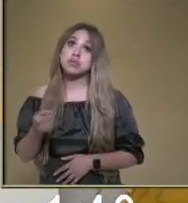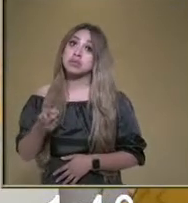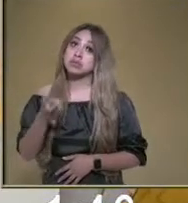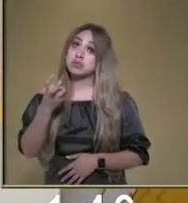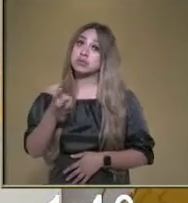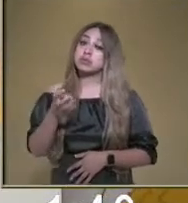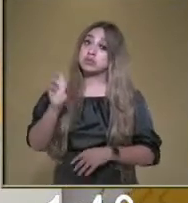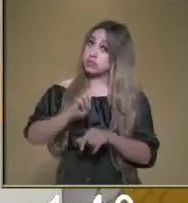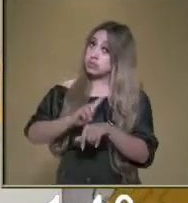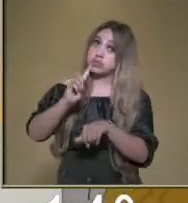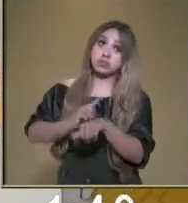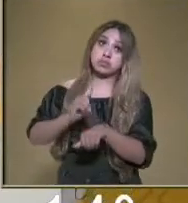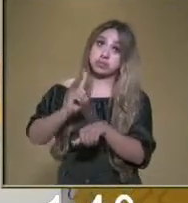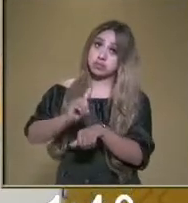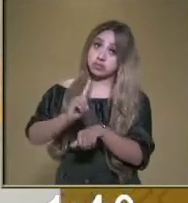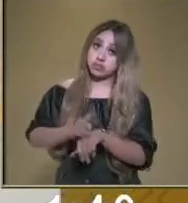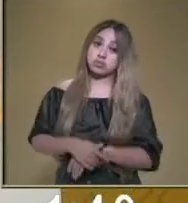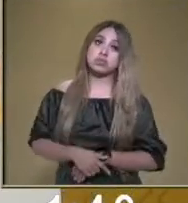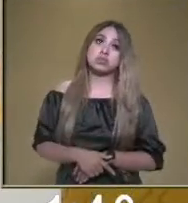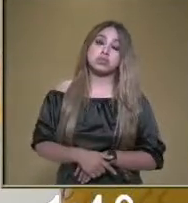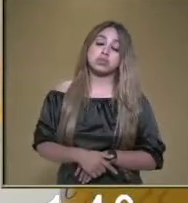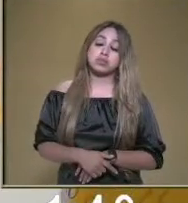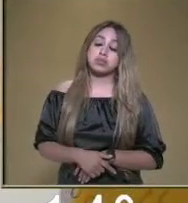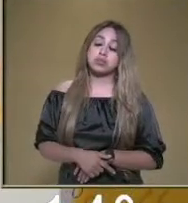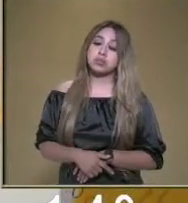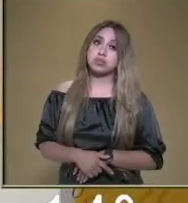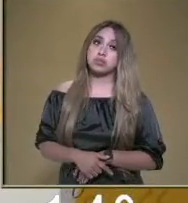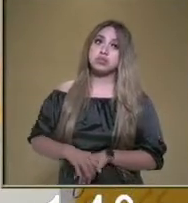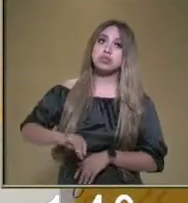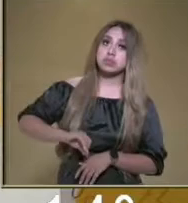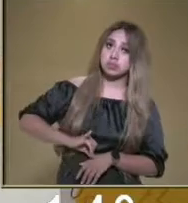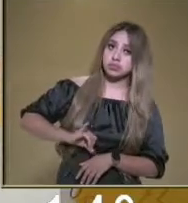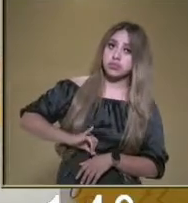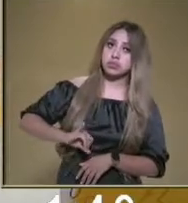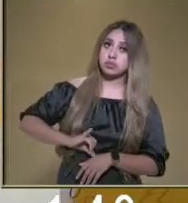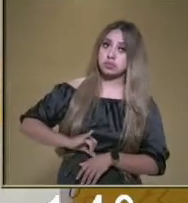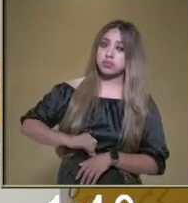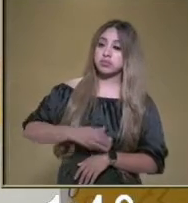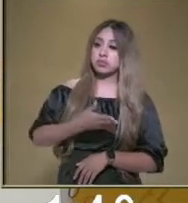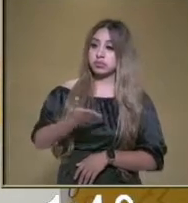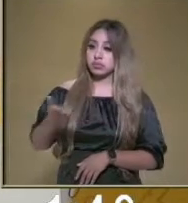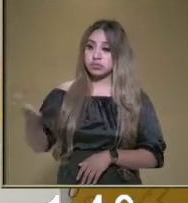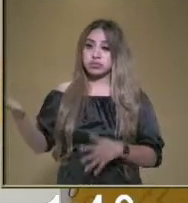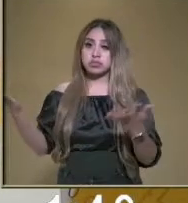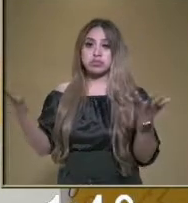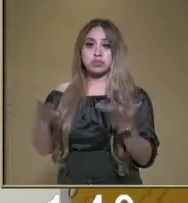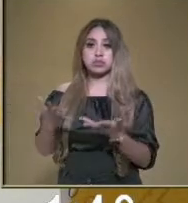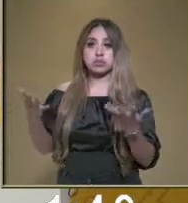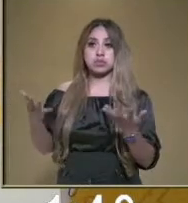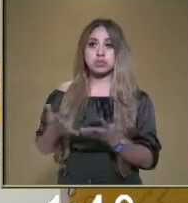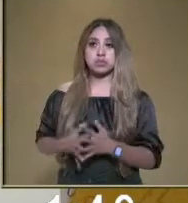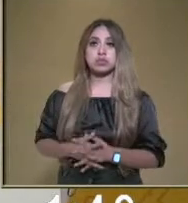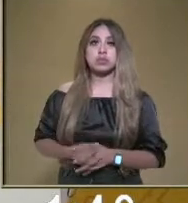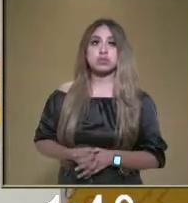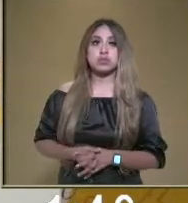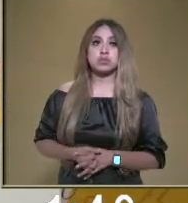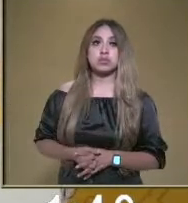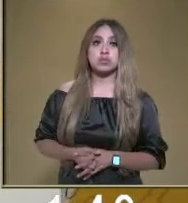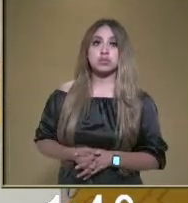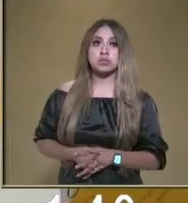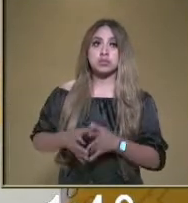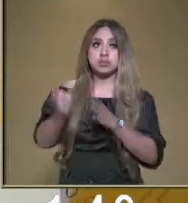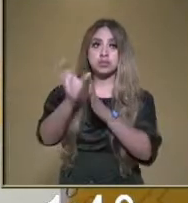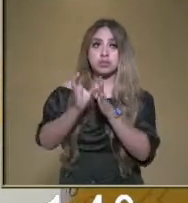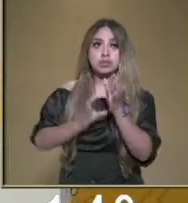diariamente? Pues es bien interesante que hagamos en casa un calendario